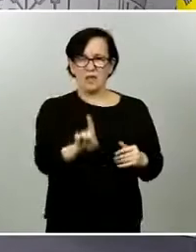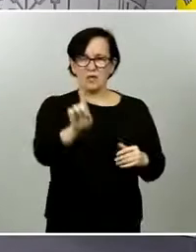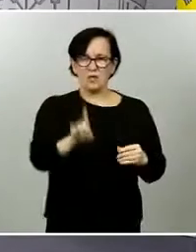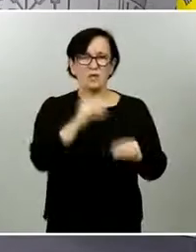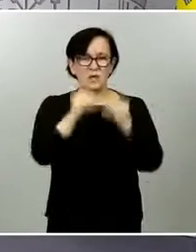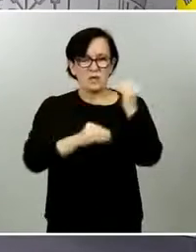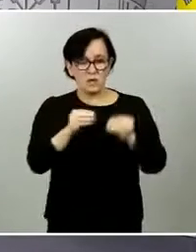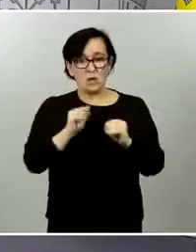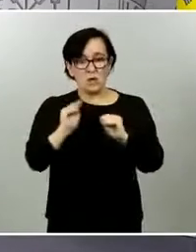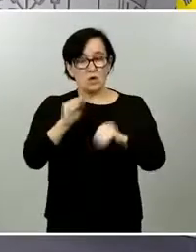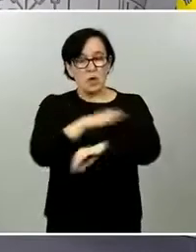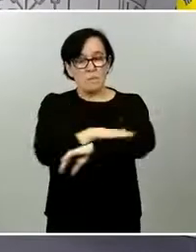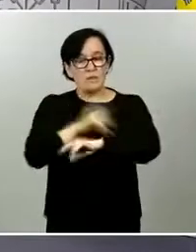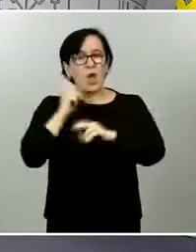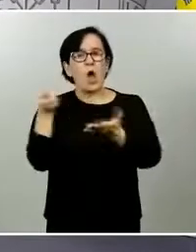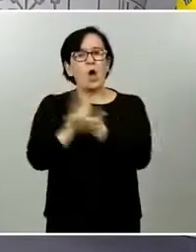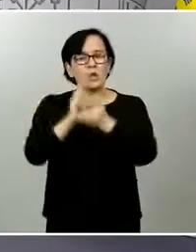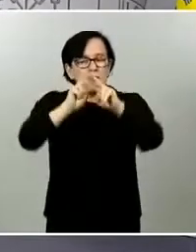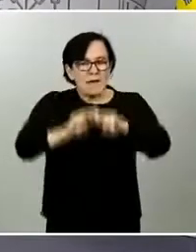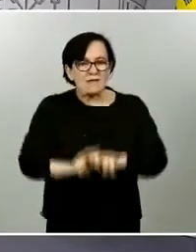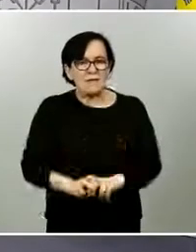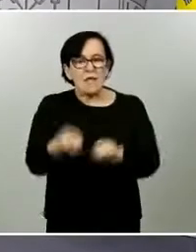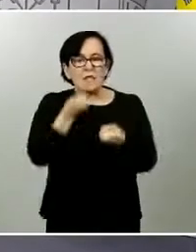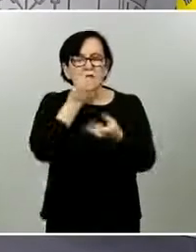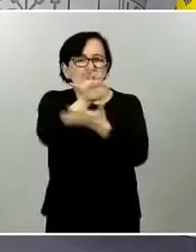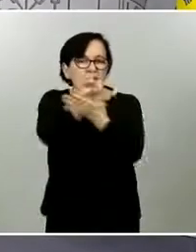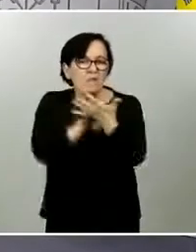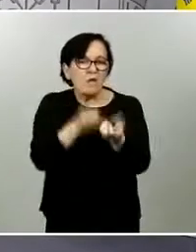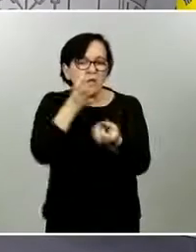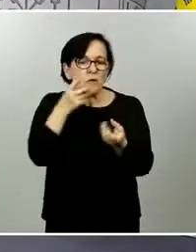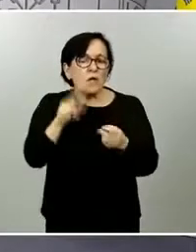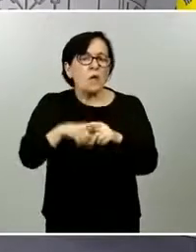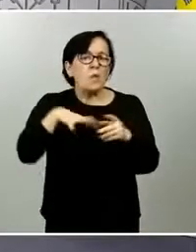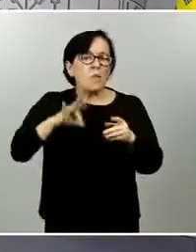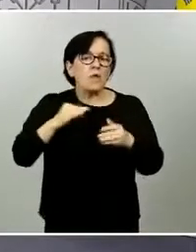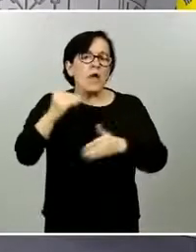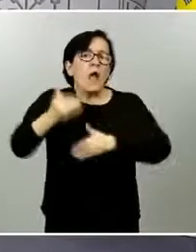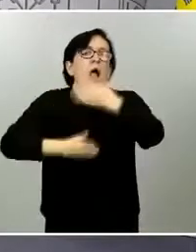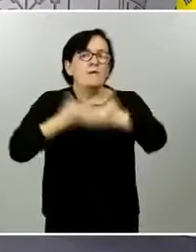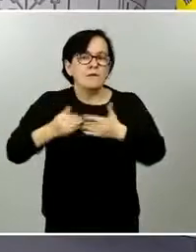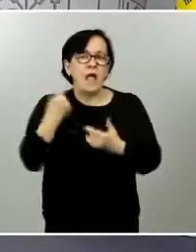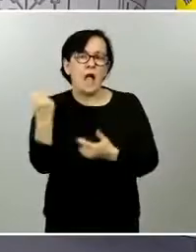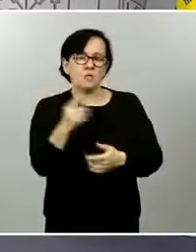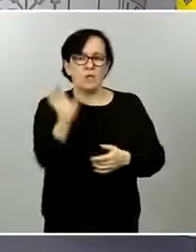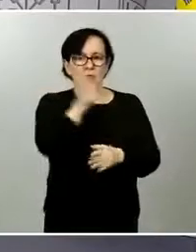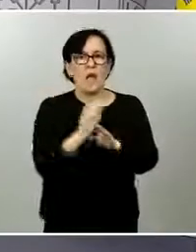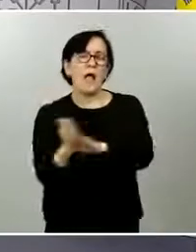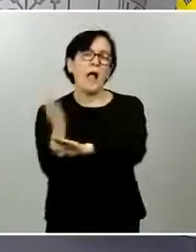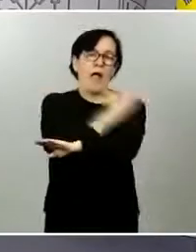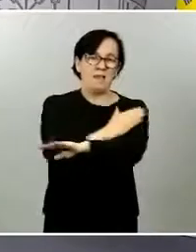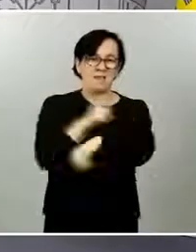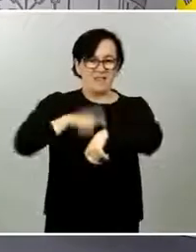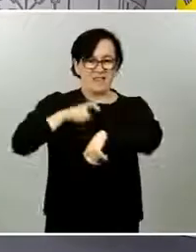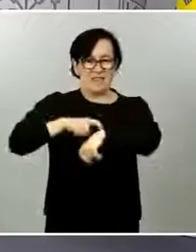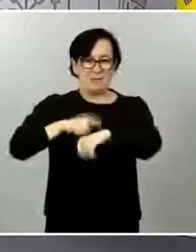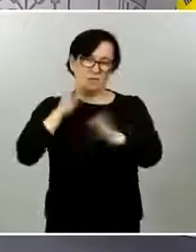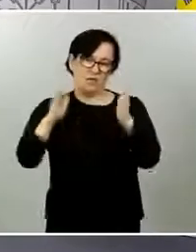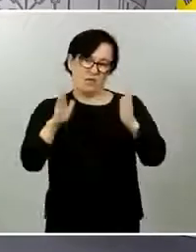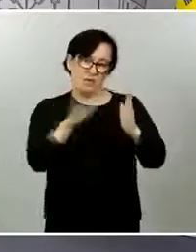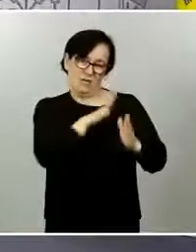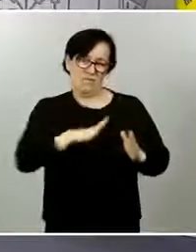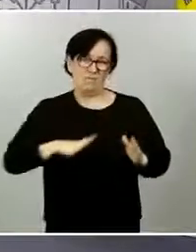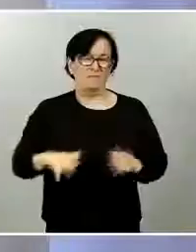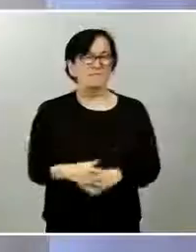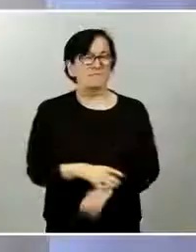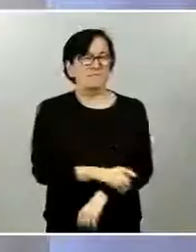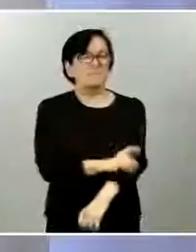Andalucía y la comunidad valenciana por lo que hemos podido saber han mostrado su malestar por no avanzar a la fase 1 se plantea a su ministerio